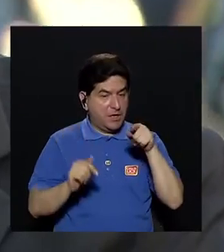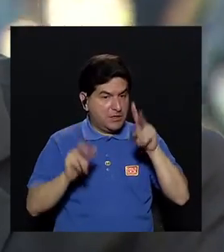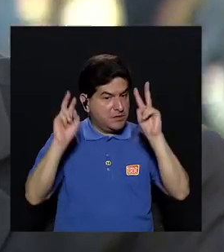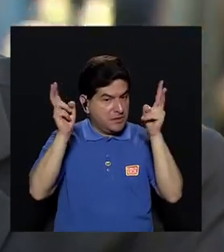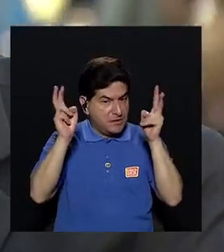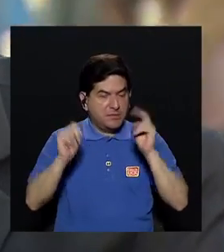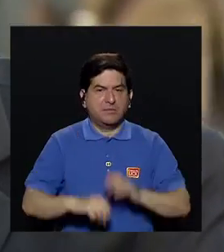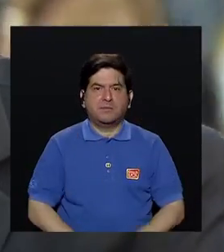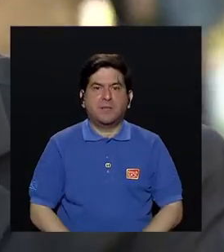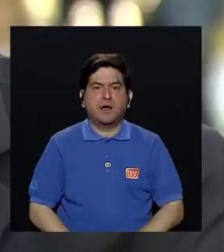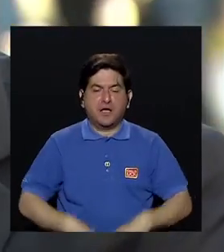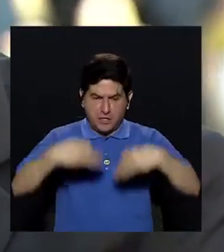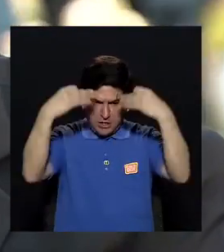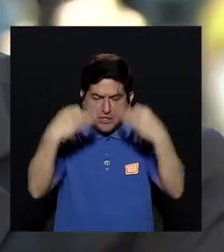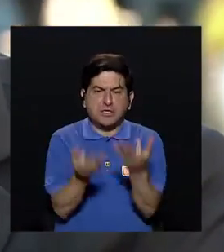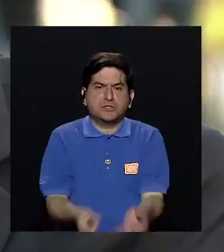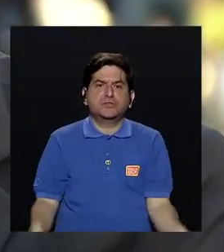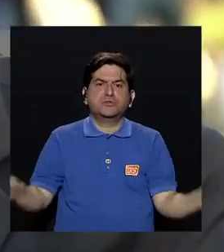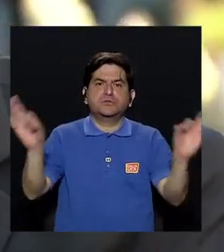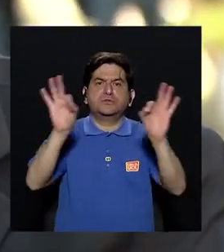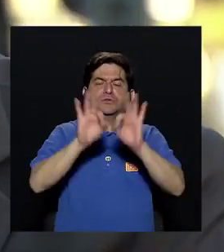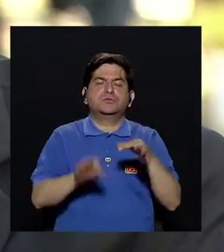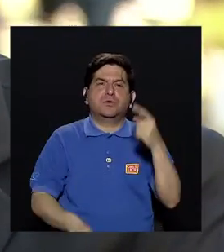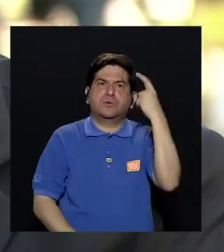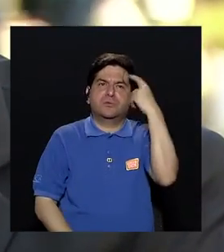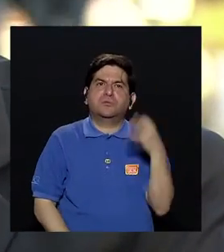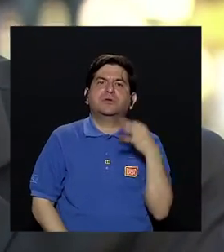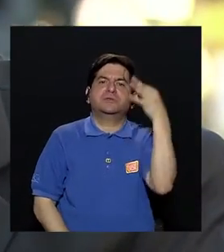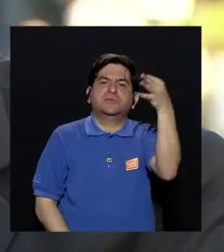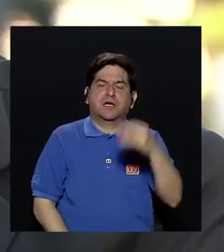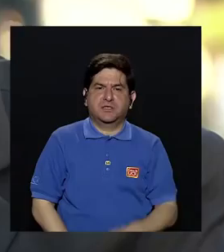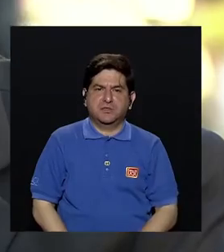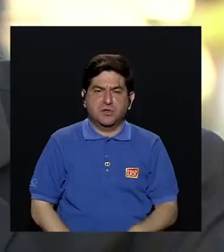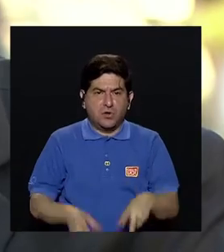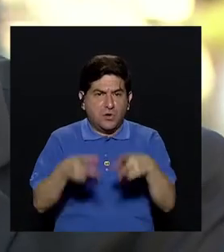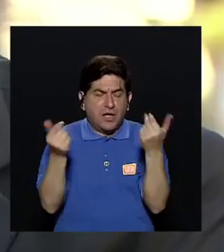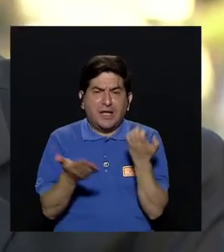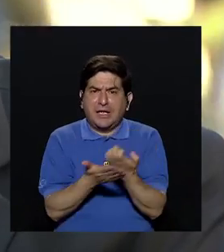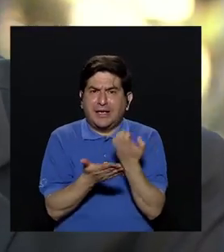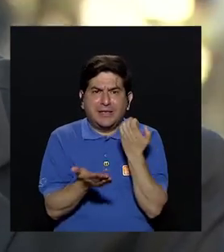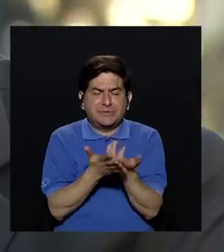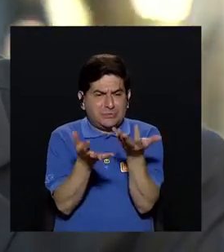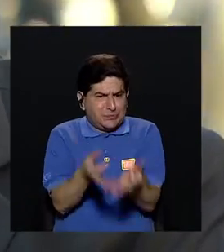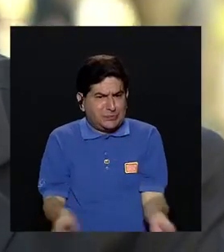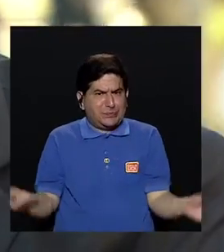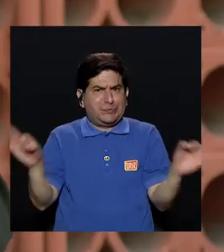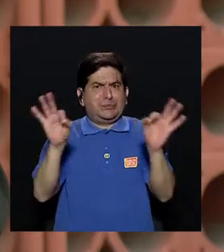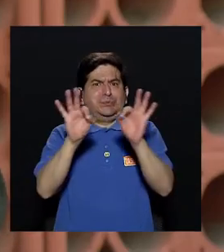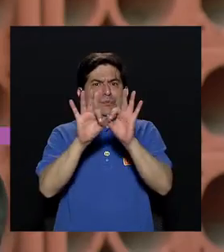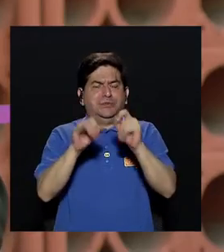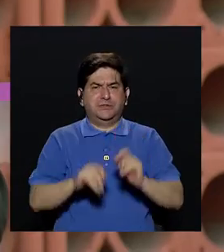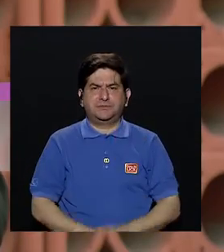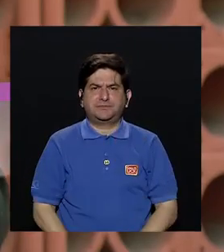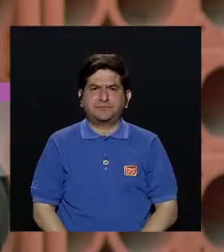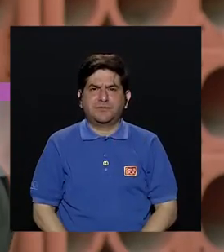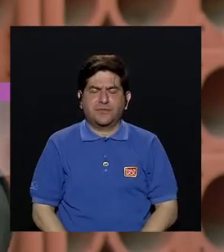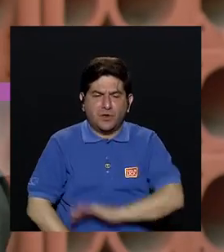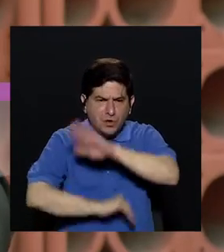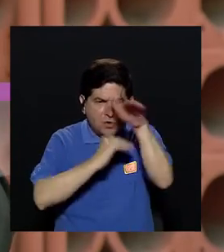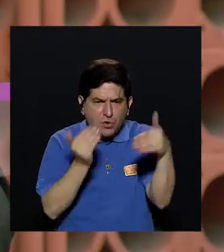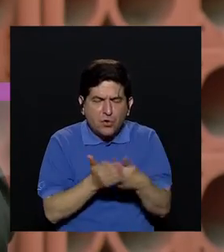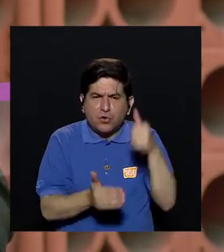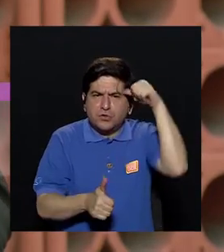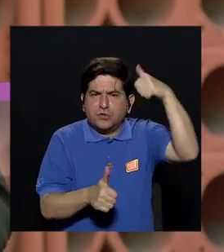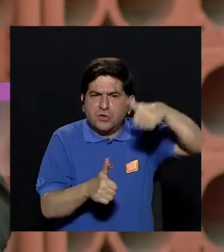sobre este tema y tomar decisiones importantes hacia el futuro. Claro, es un costo económico muy importante. Tomando en cuenta